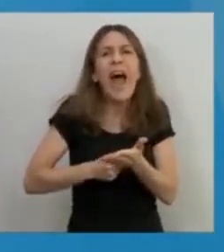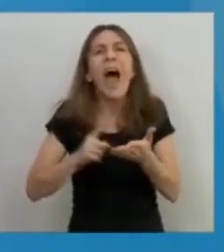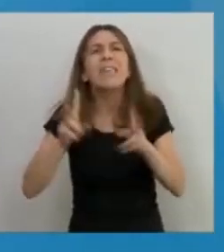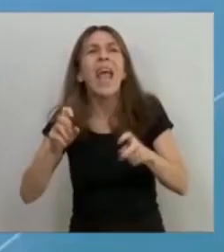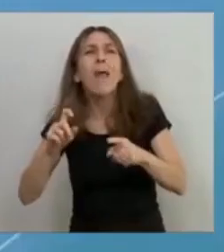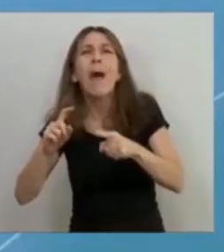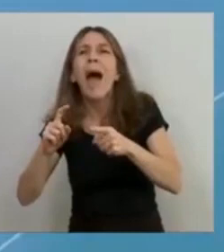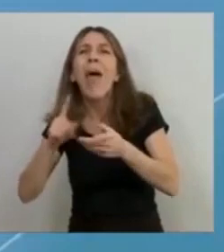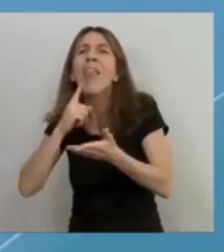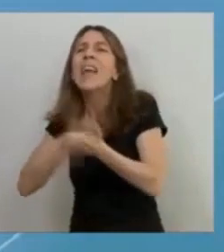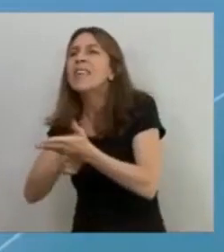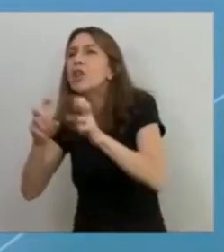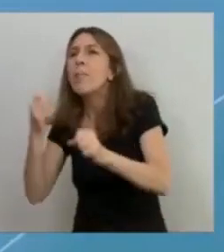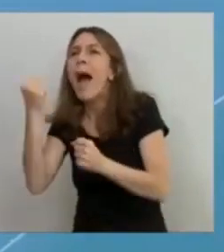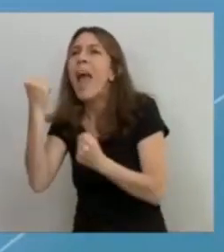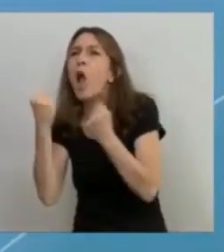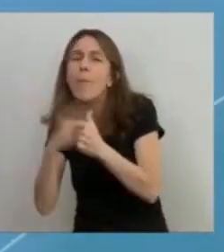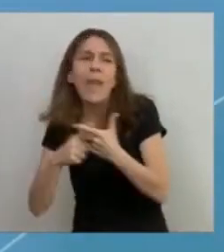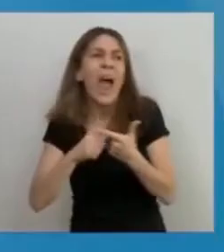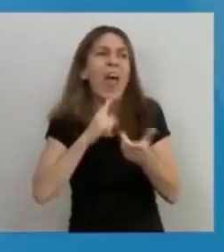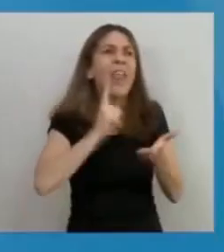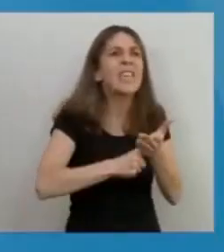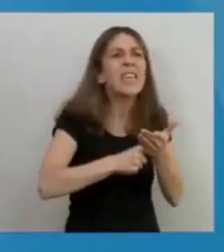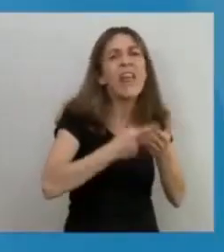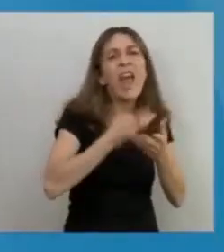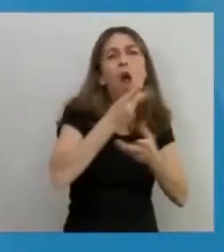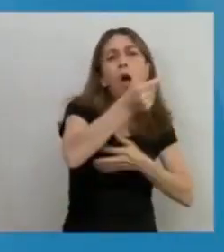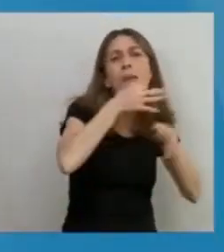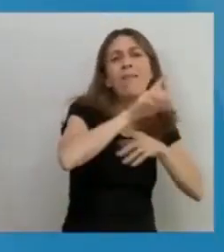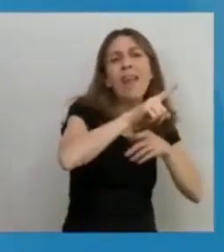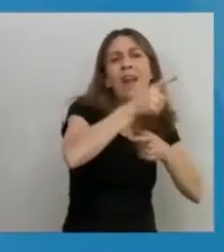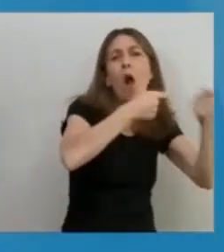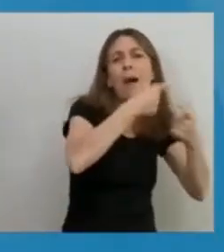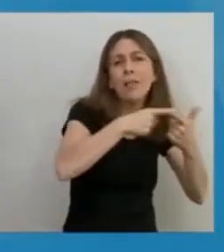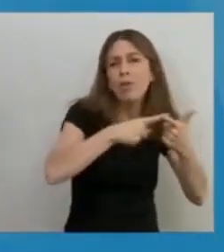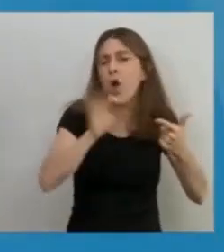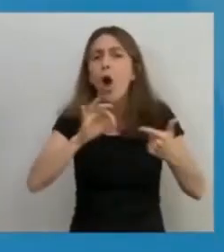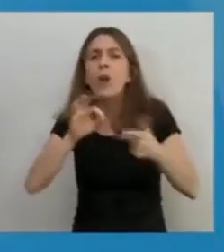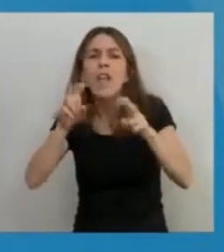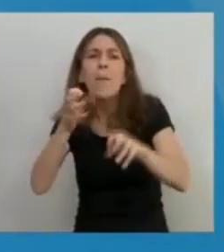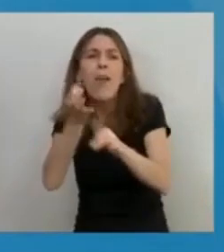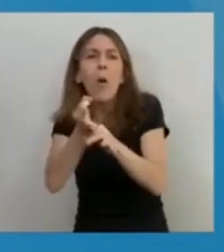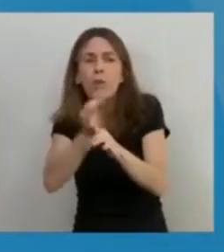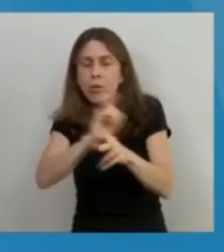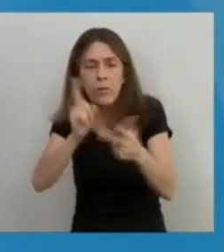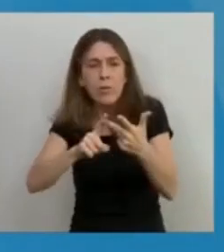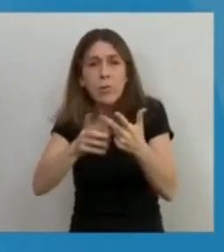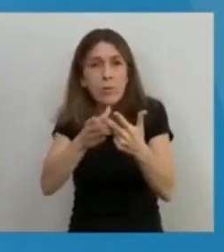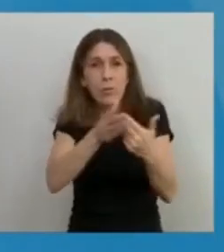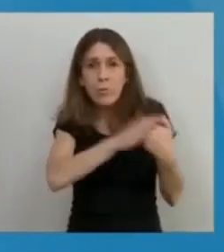económica, ni de política comercial, ni de política educativa. Son decisiones de política sanitaria.